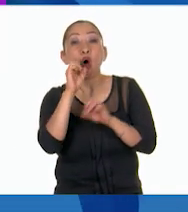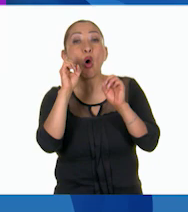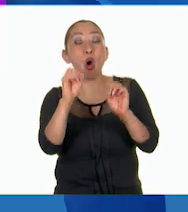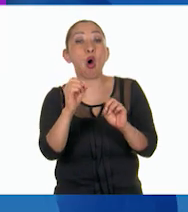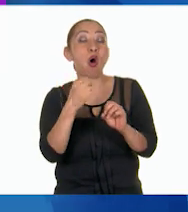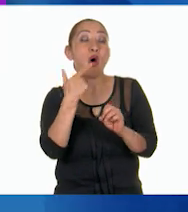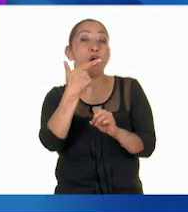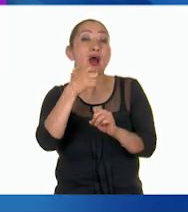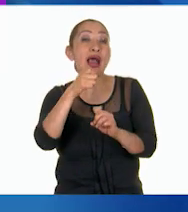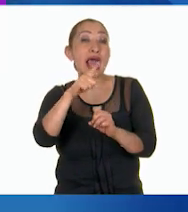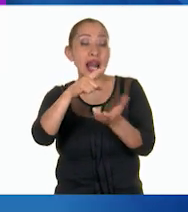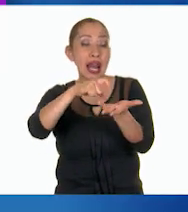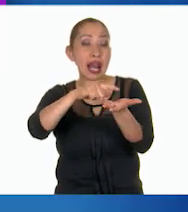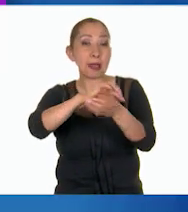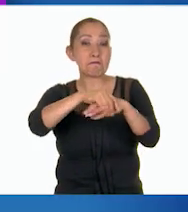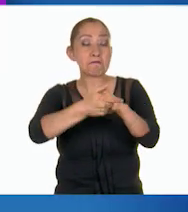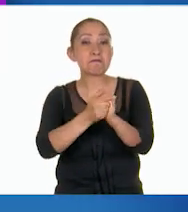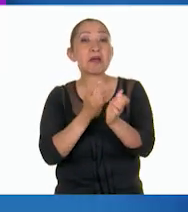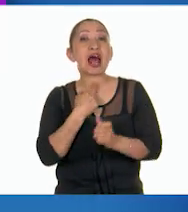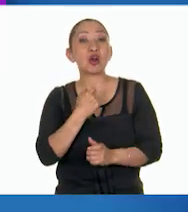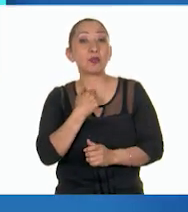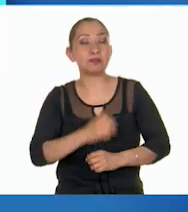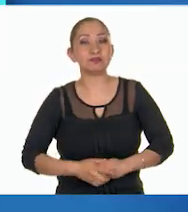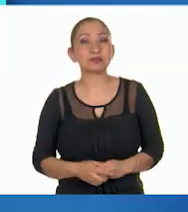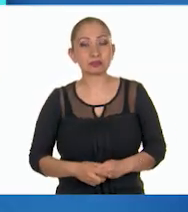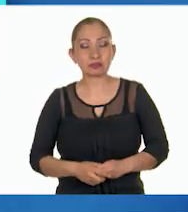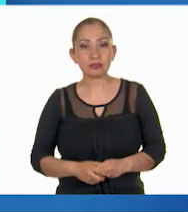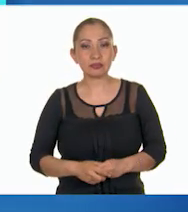aplica desinfectante a base de agua y alcohol.